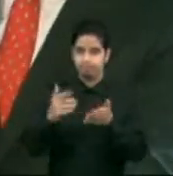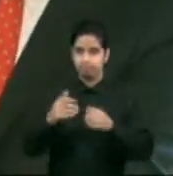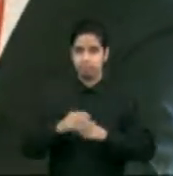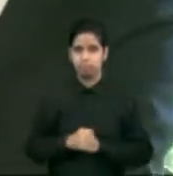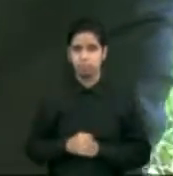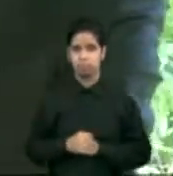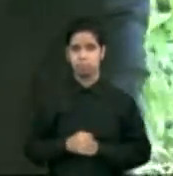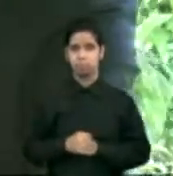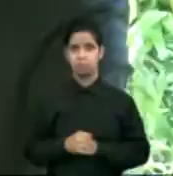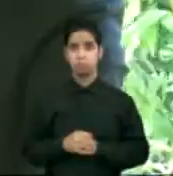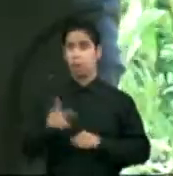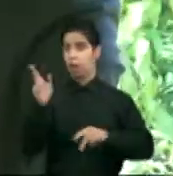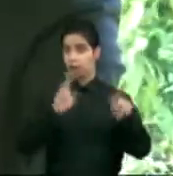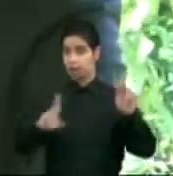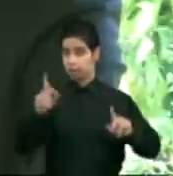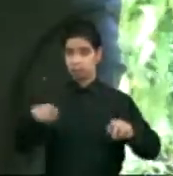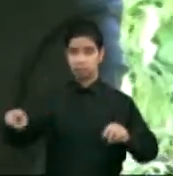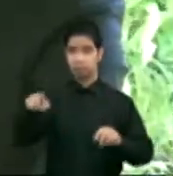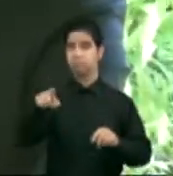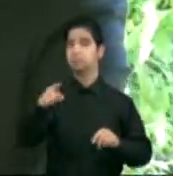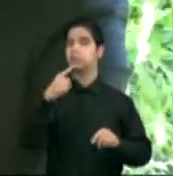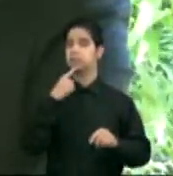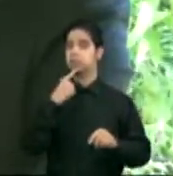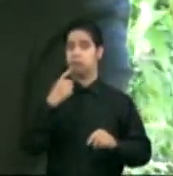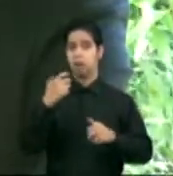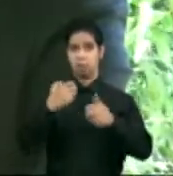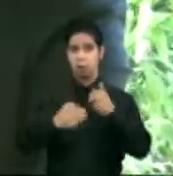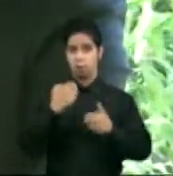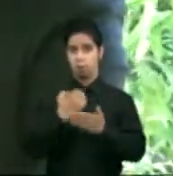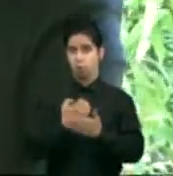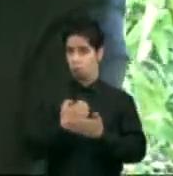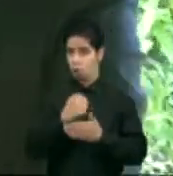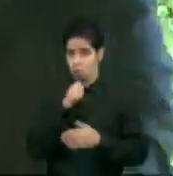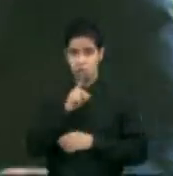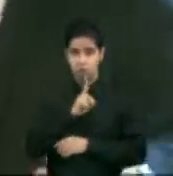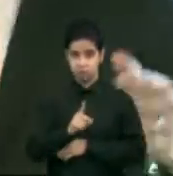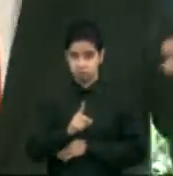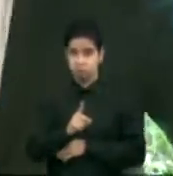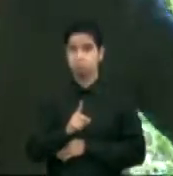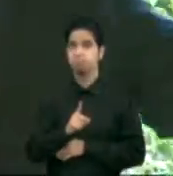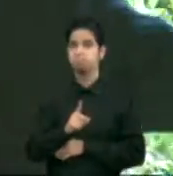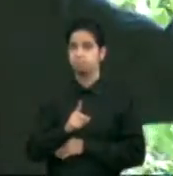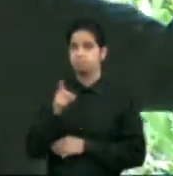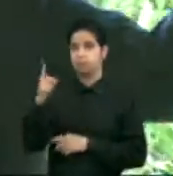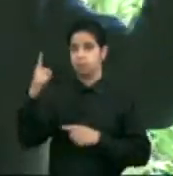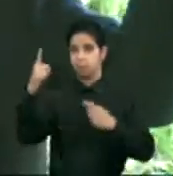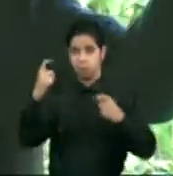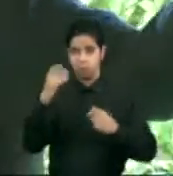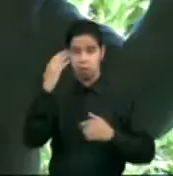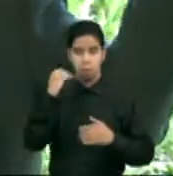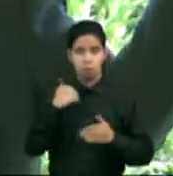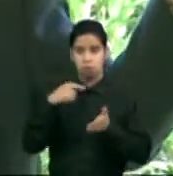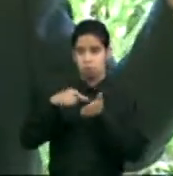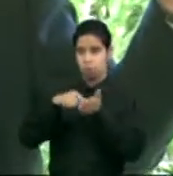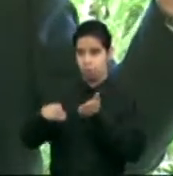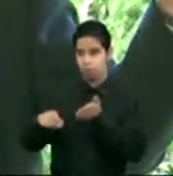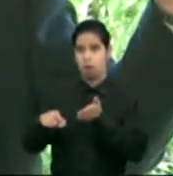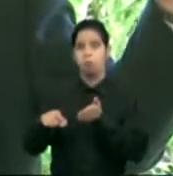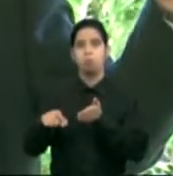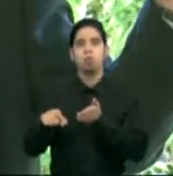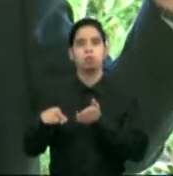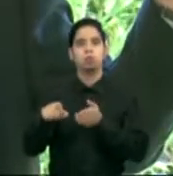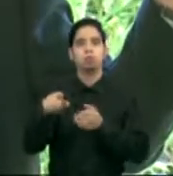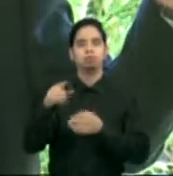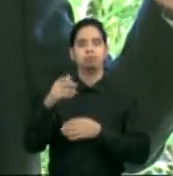Las personas que piensan que la crisis no es real, que se pregunten por qué no pagamos los bonos de PFC en agosto.